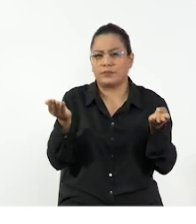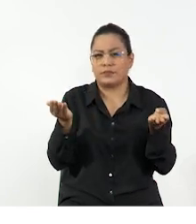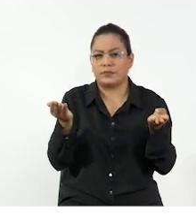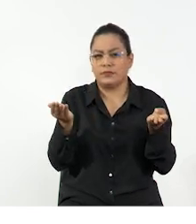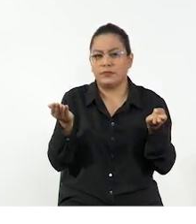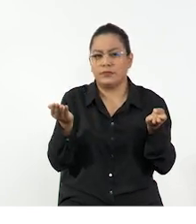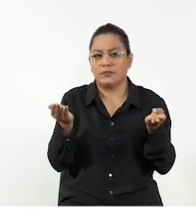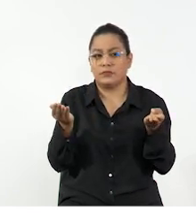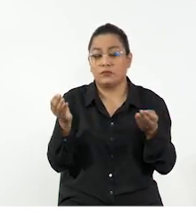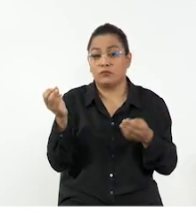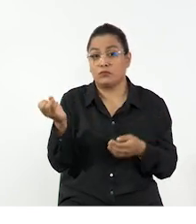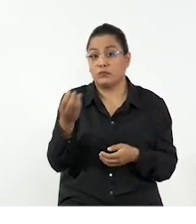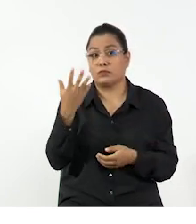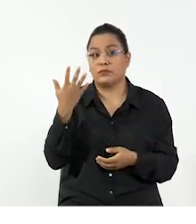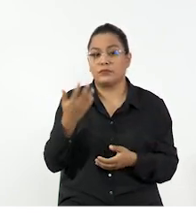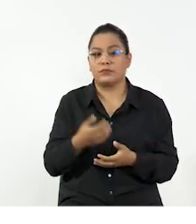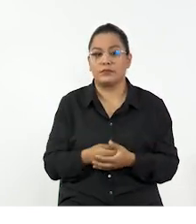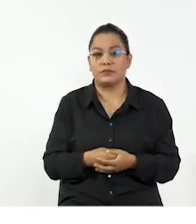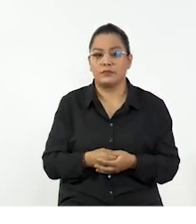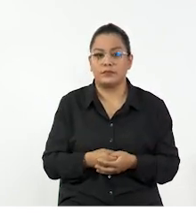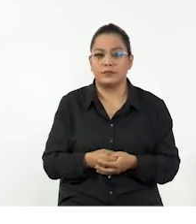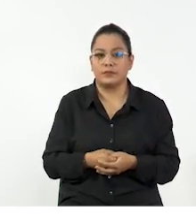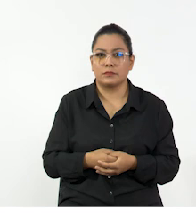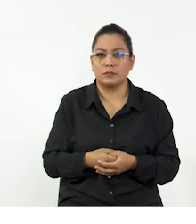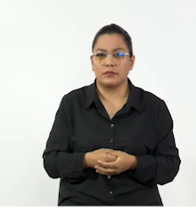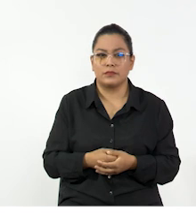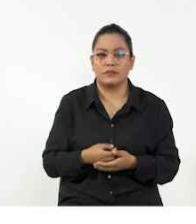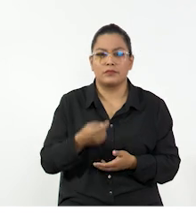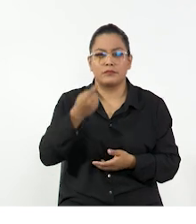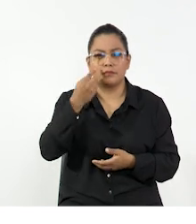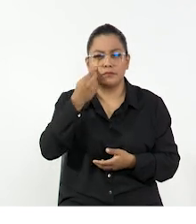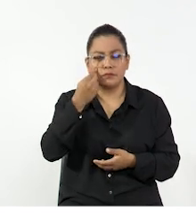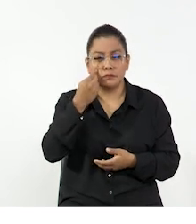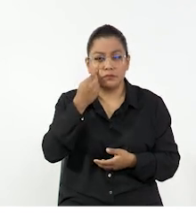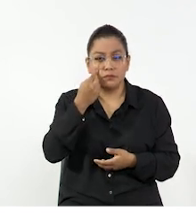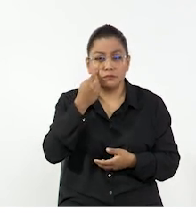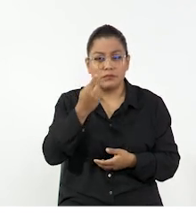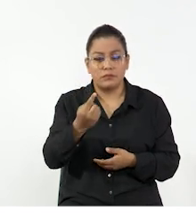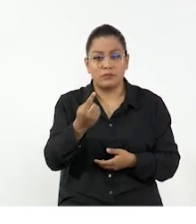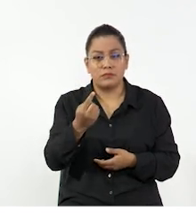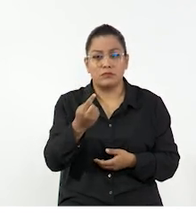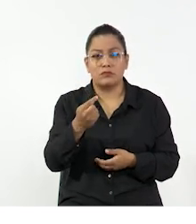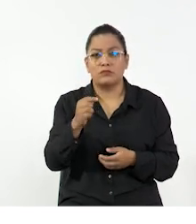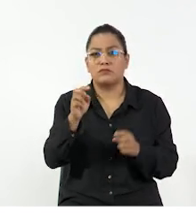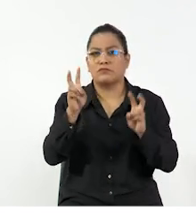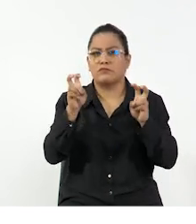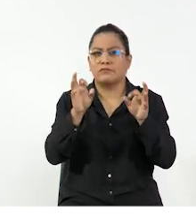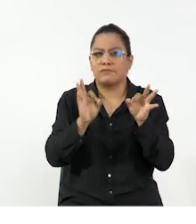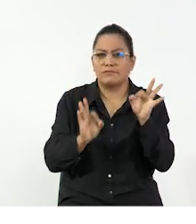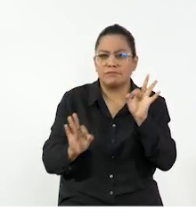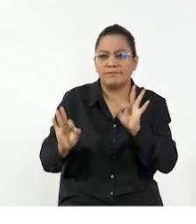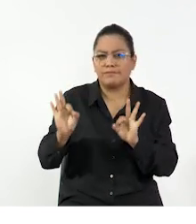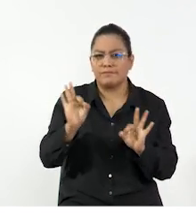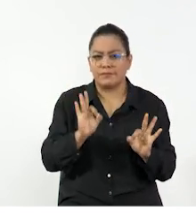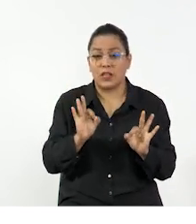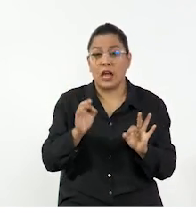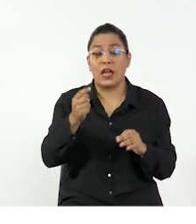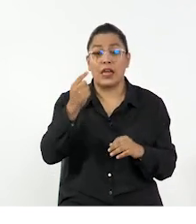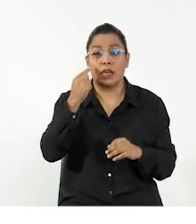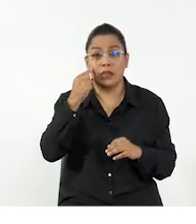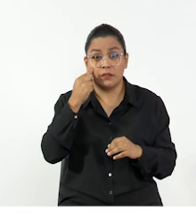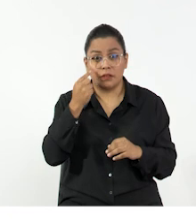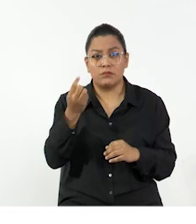productos totalmente comunes. ¿Dónde encontramos las magnitudes físicas? Y ¿cómo